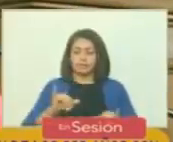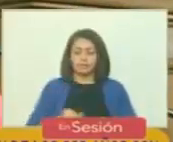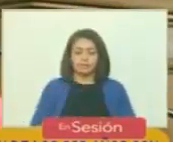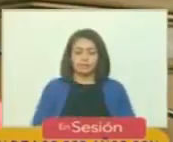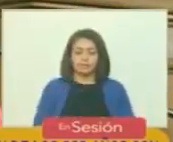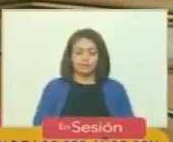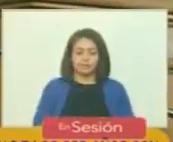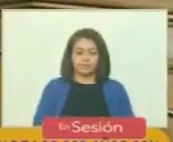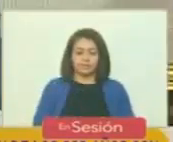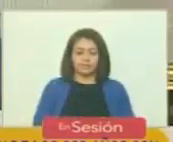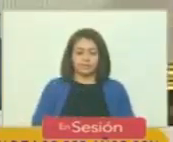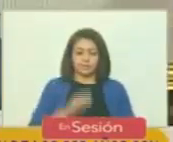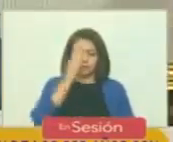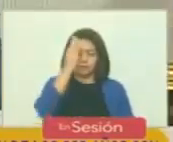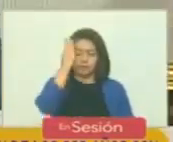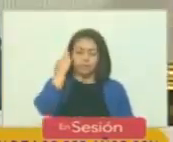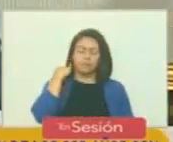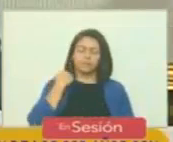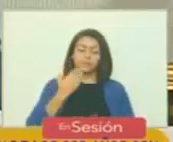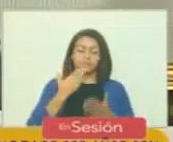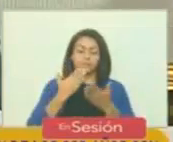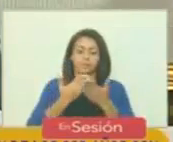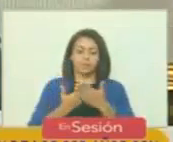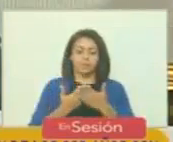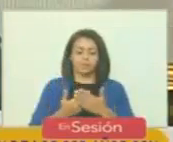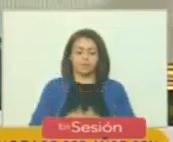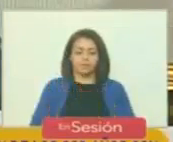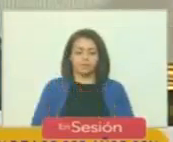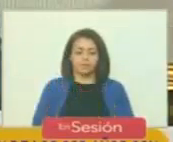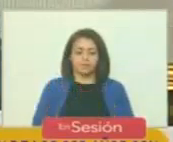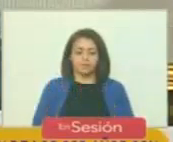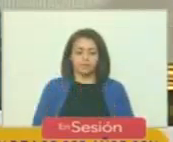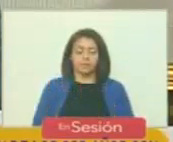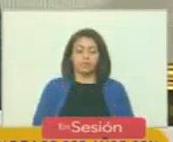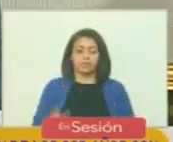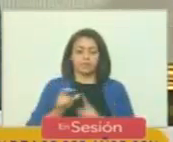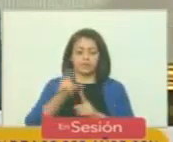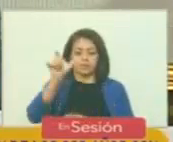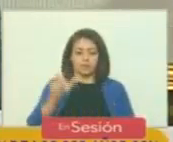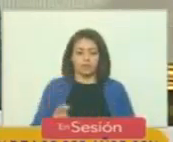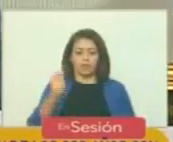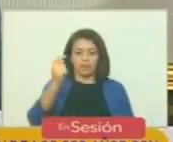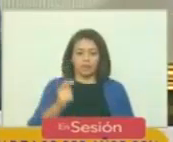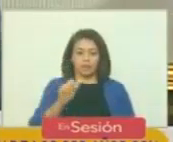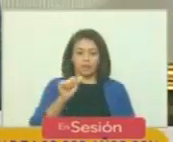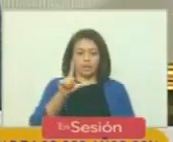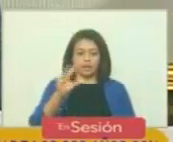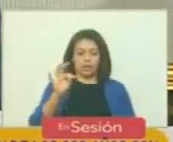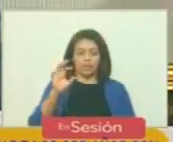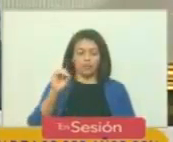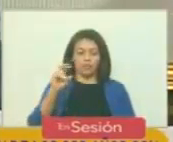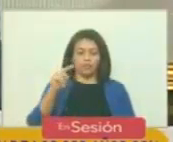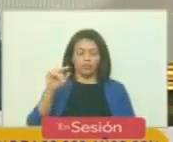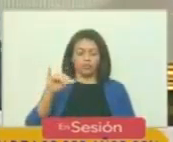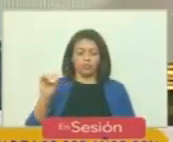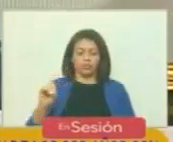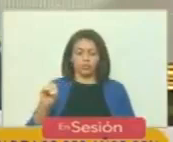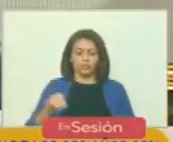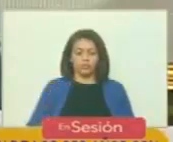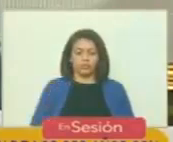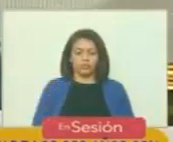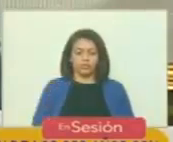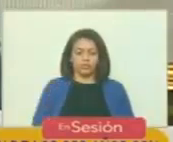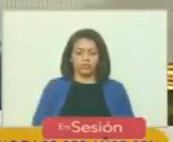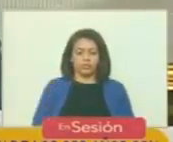ciudadano presidente. Gracias, secretaria. Dejo en el derecho de palabra al diputado Alfonso Campos Jesurún.